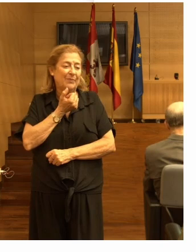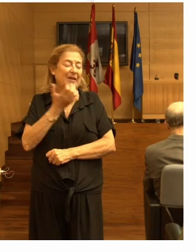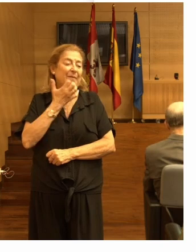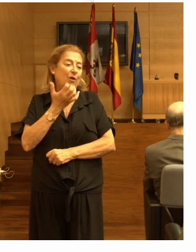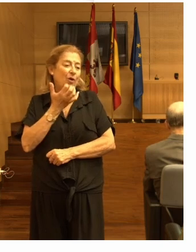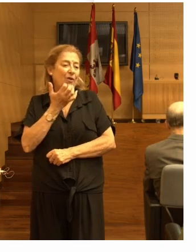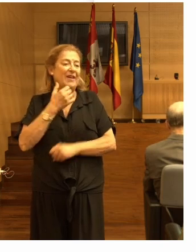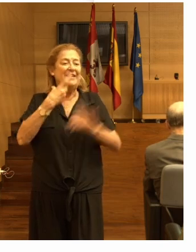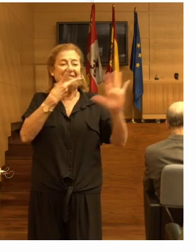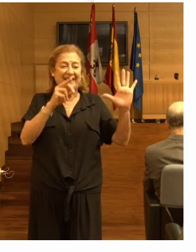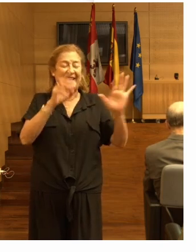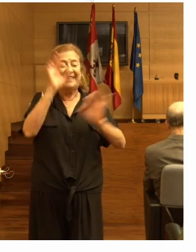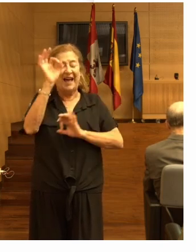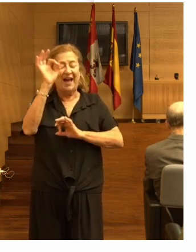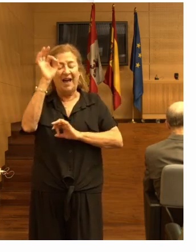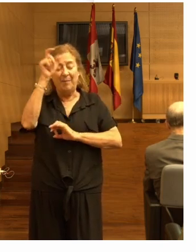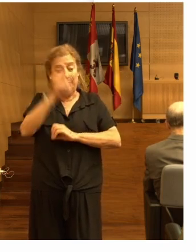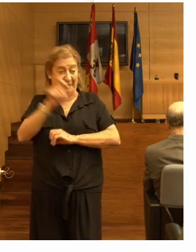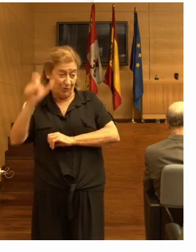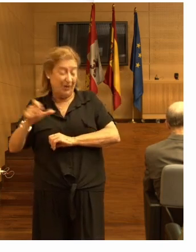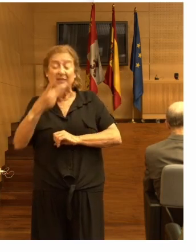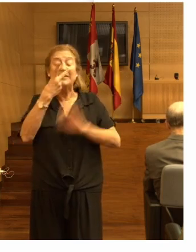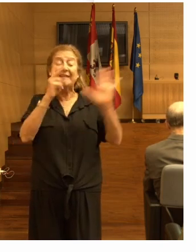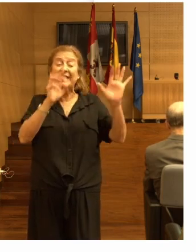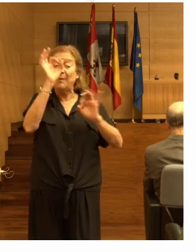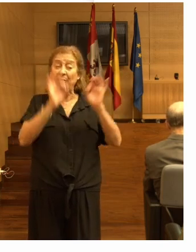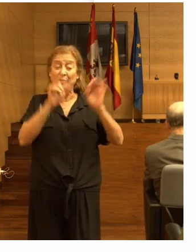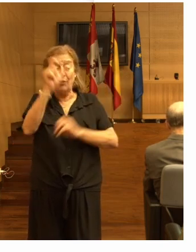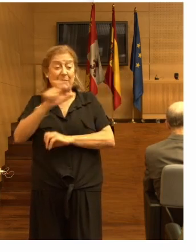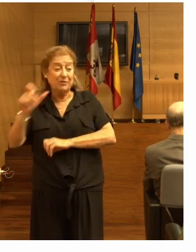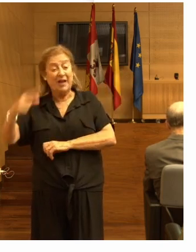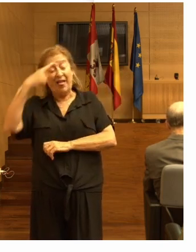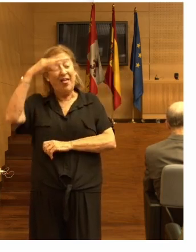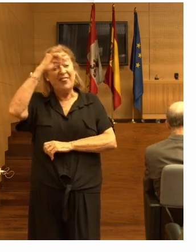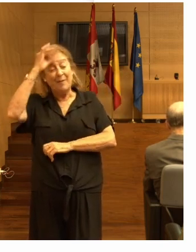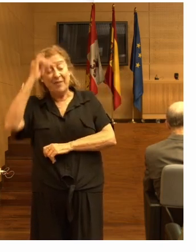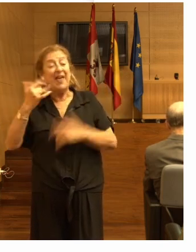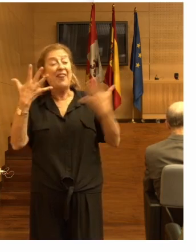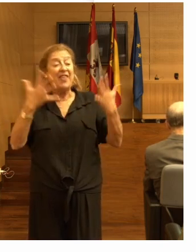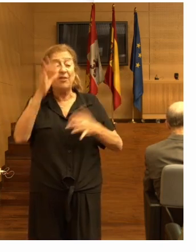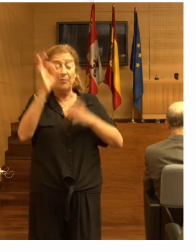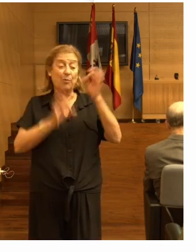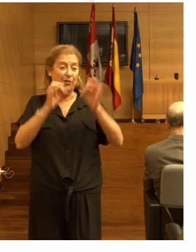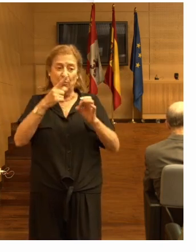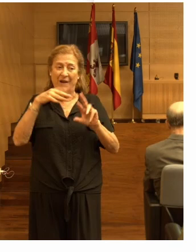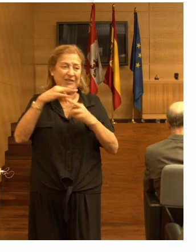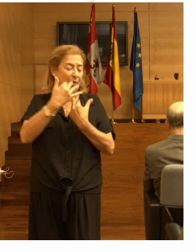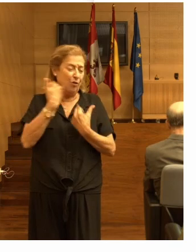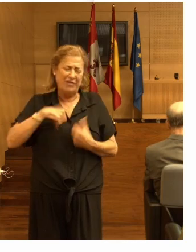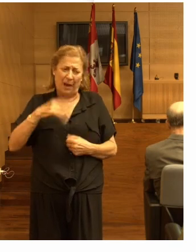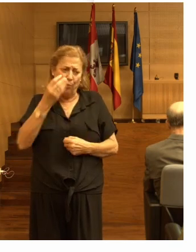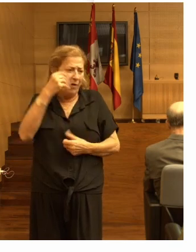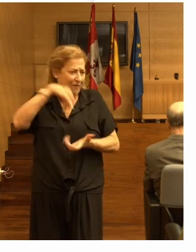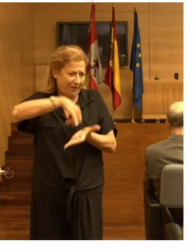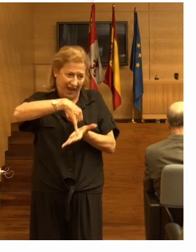pues de 70 personas, de 70% de personas que tienen demencia, 10% están en una situación ya muy frágil.